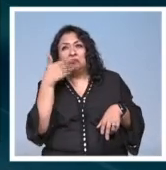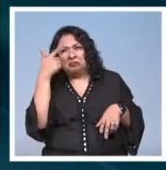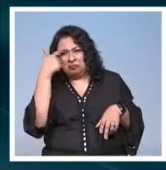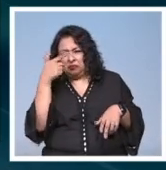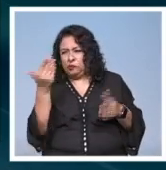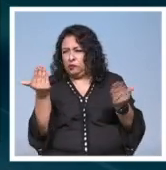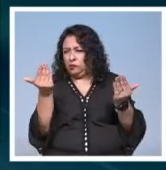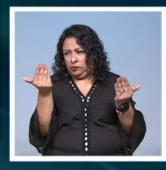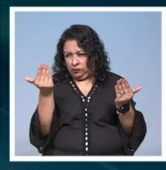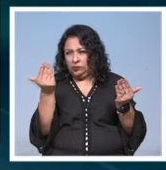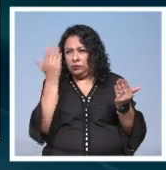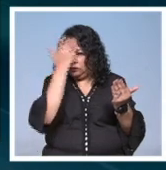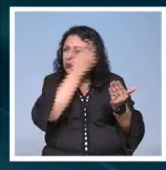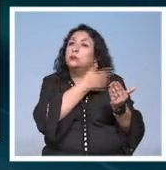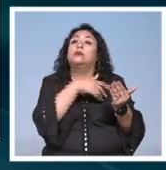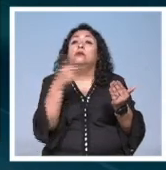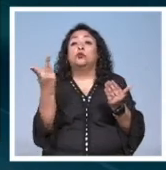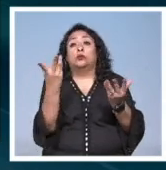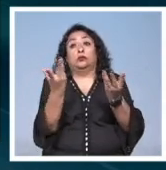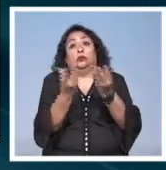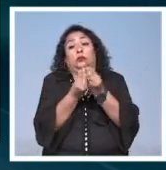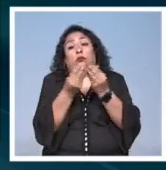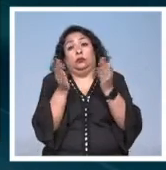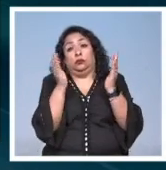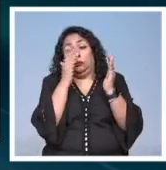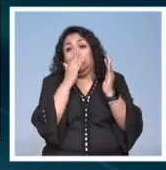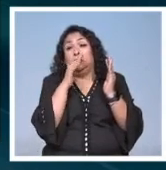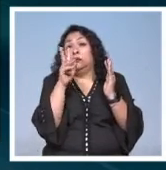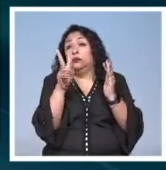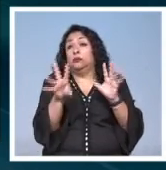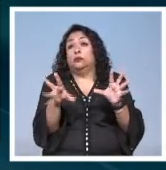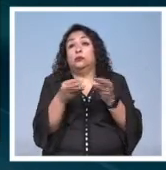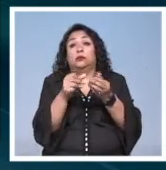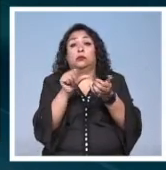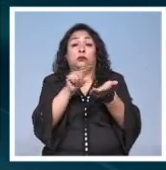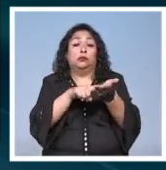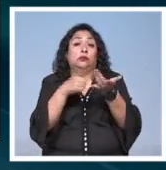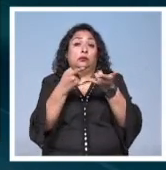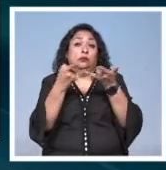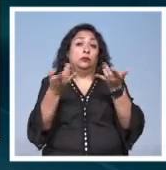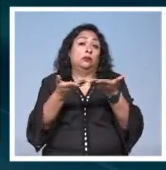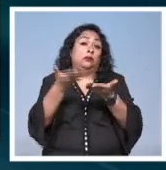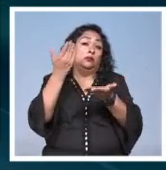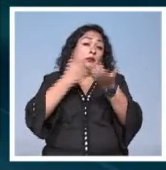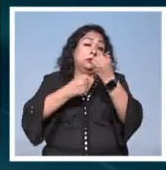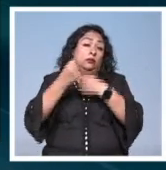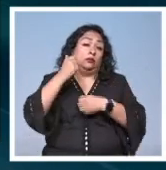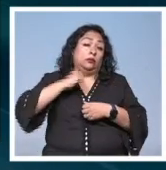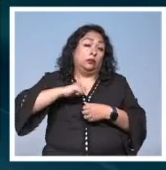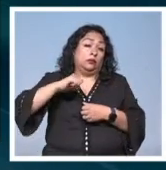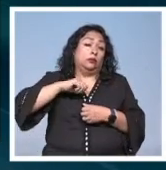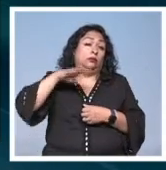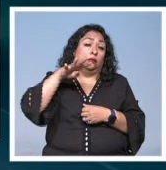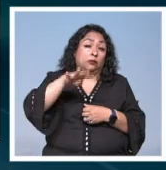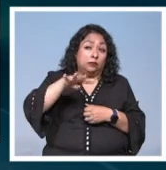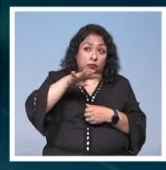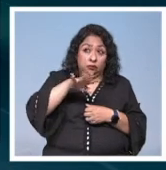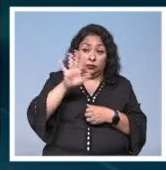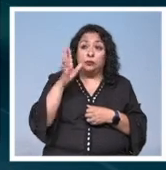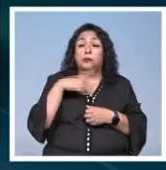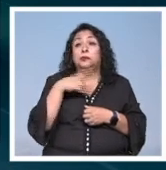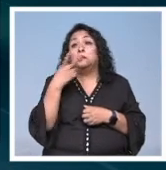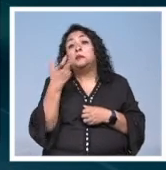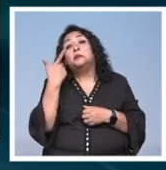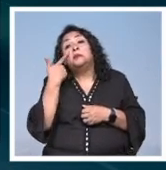la equiparación les tocó vivir juntos fueron parte de la historia en aquellos años del siglo XIX entonces